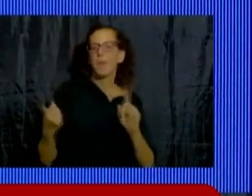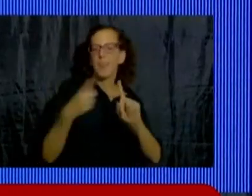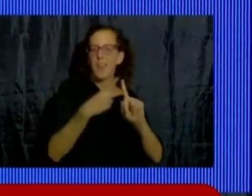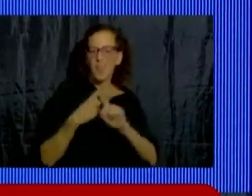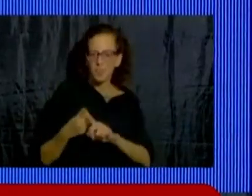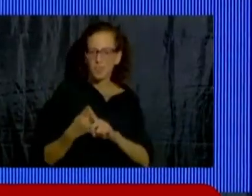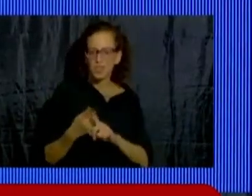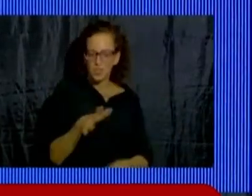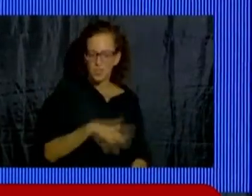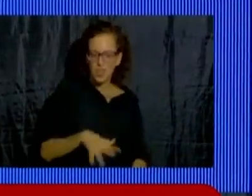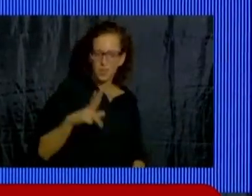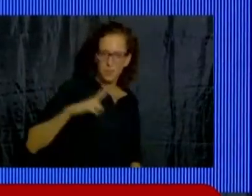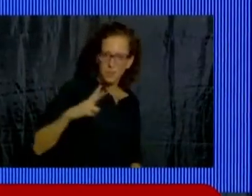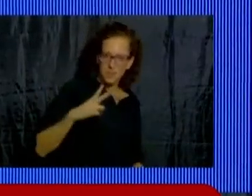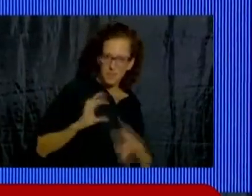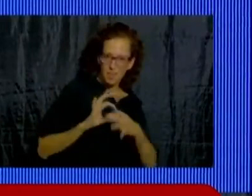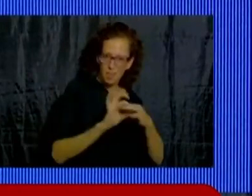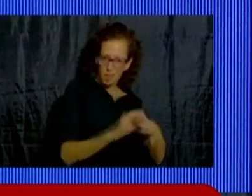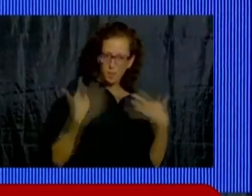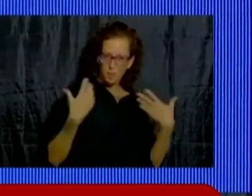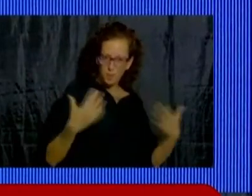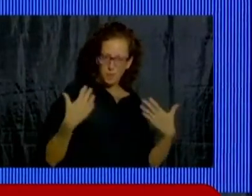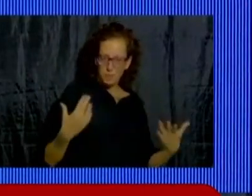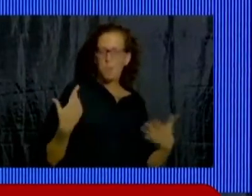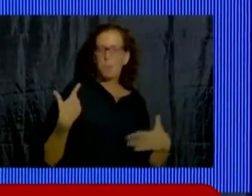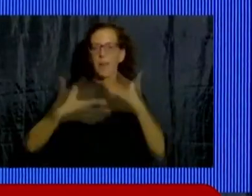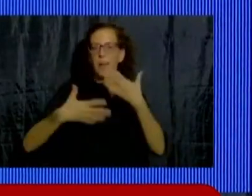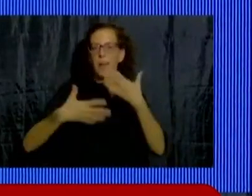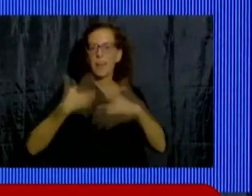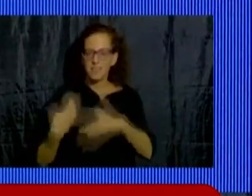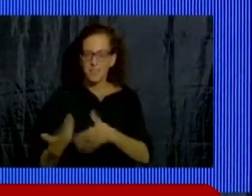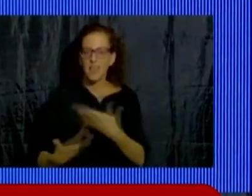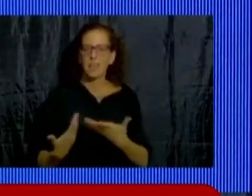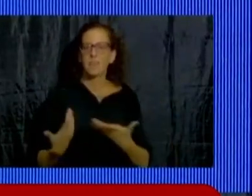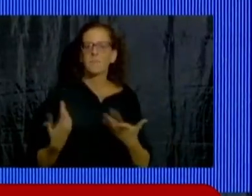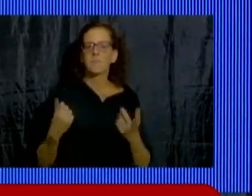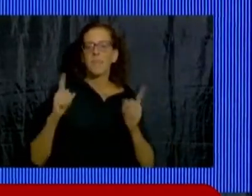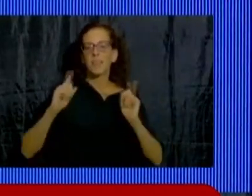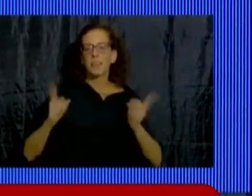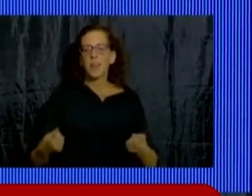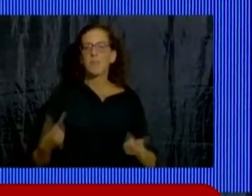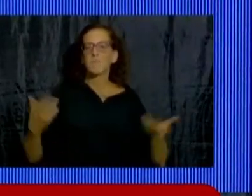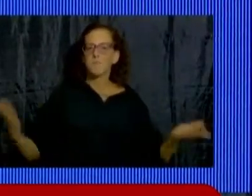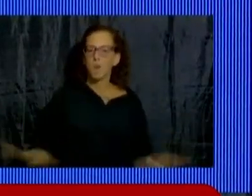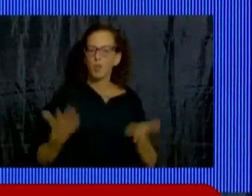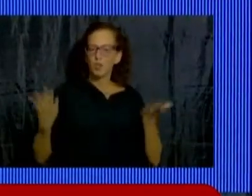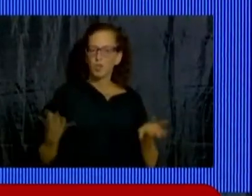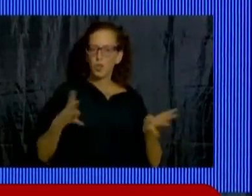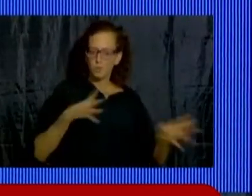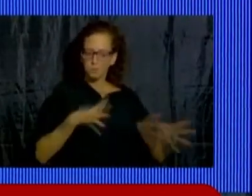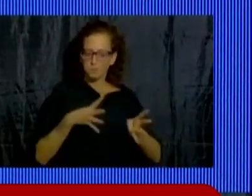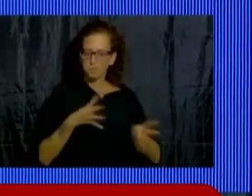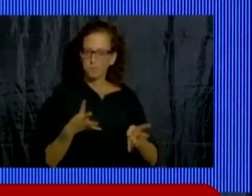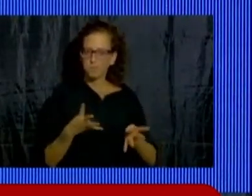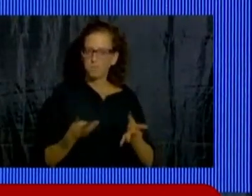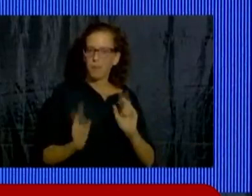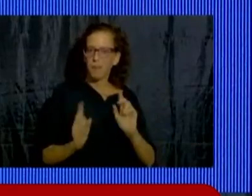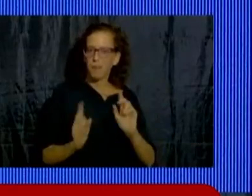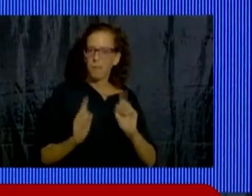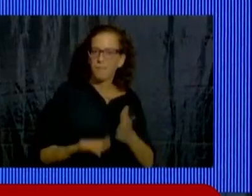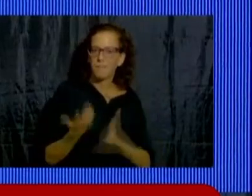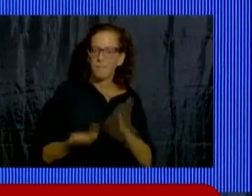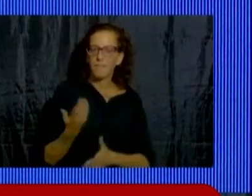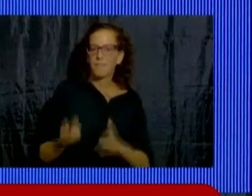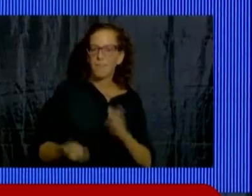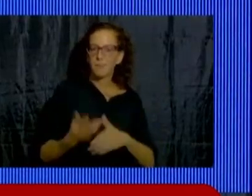privado para que crezca y tenga en el municipio un motor que tracciona y nunca más un ancla que